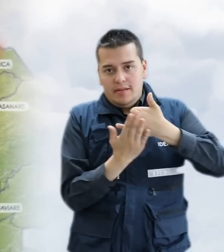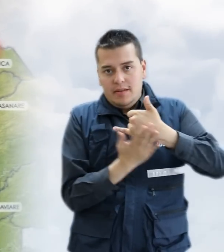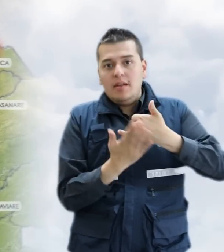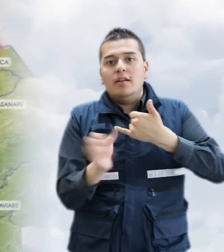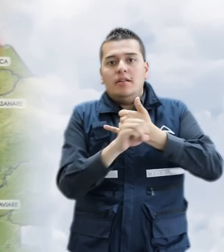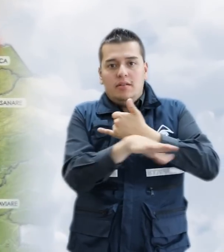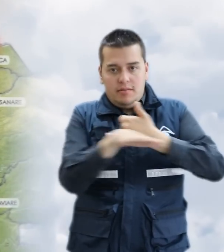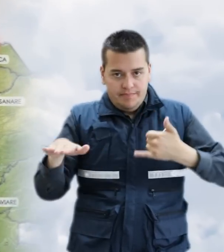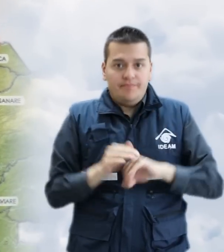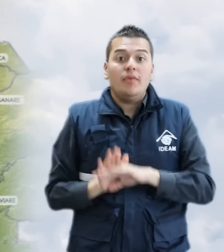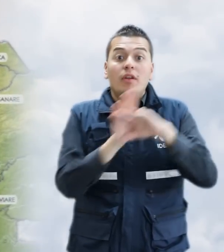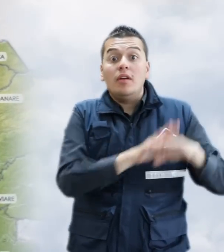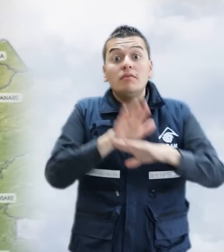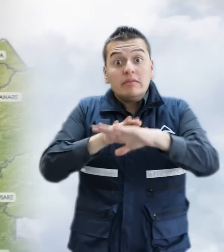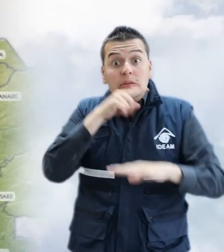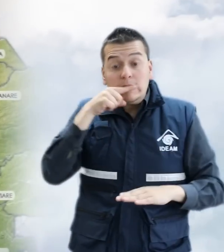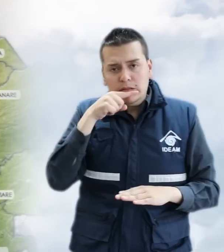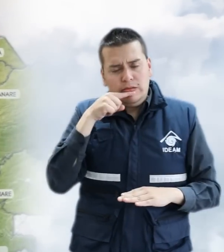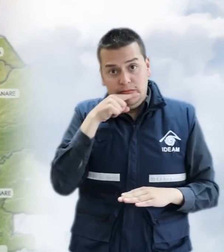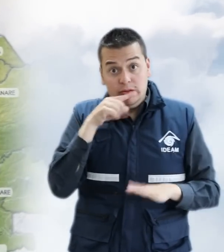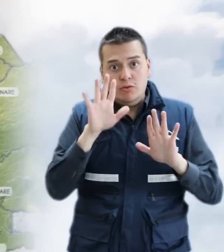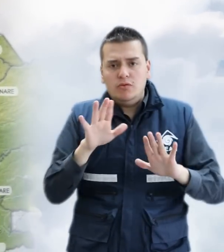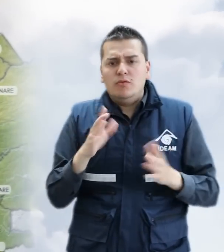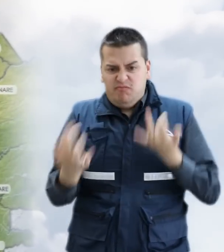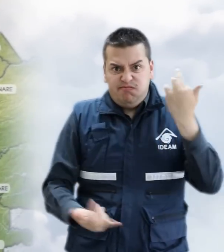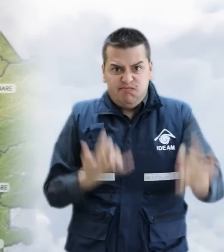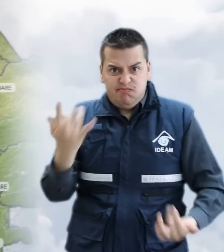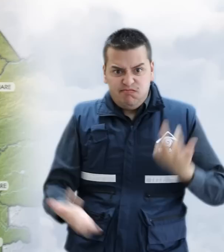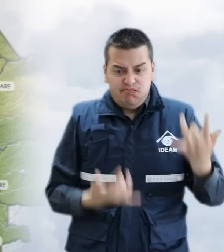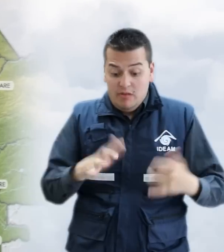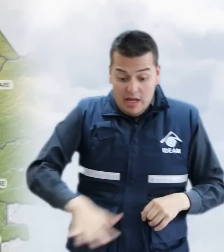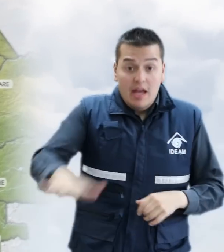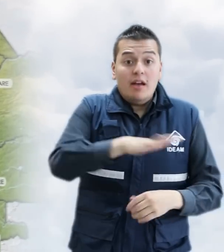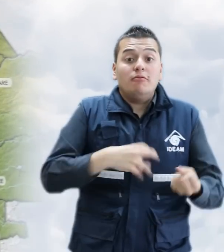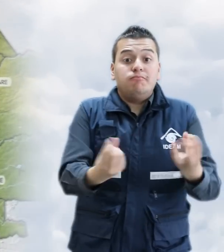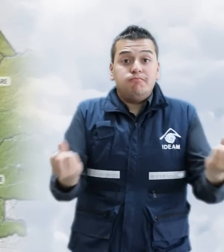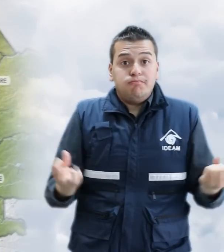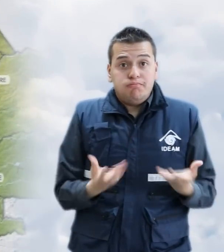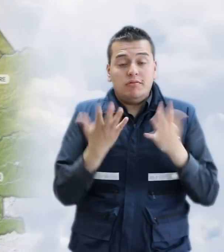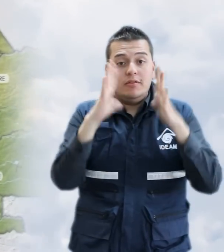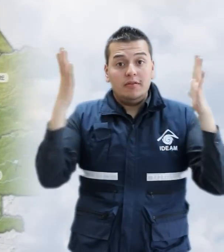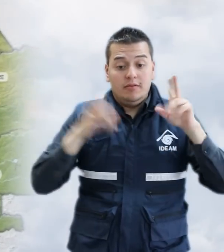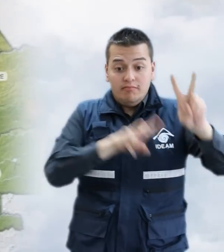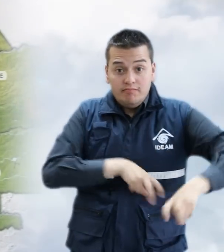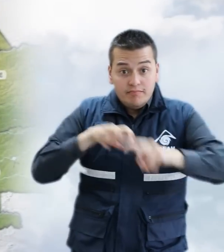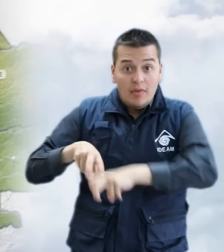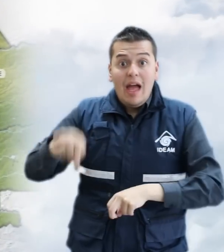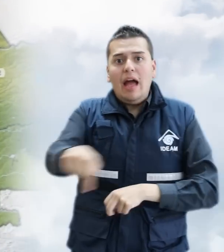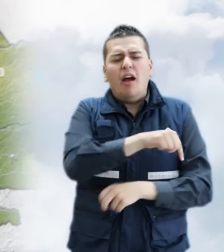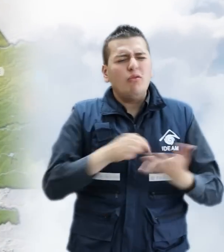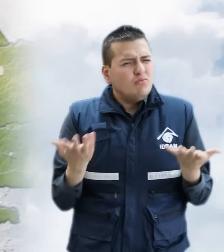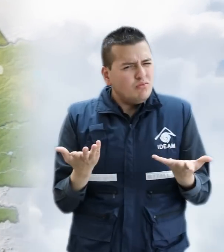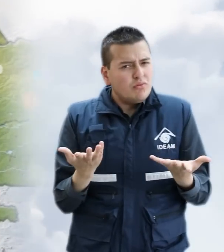y Orinoquía. Alerta roja por alta probabilidad de incendios de la cobertura vegetal en sectores de bosques, cultivos y pastos